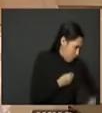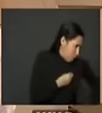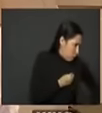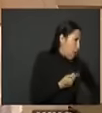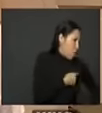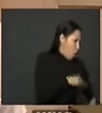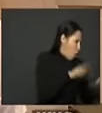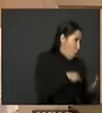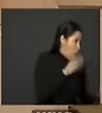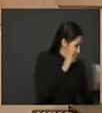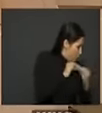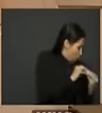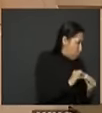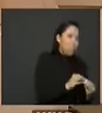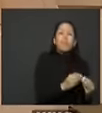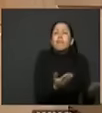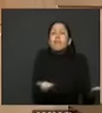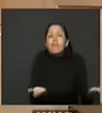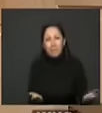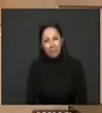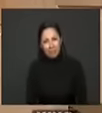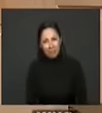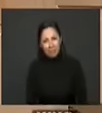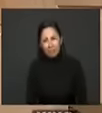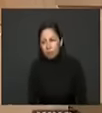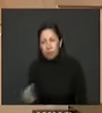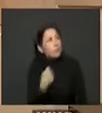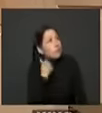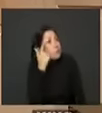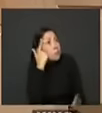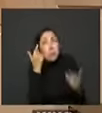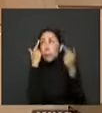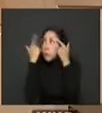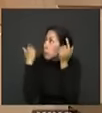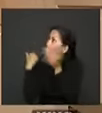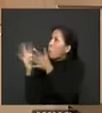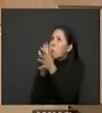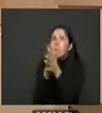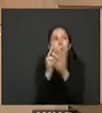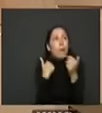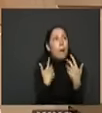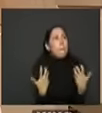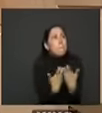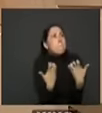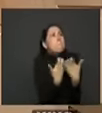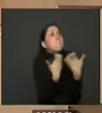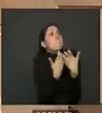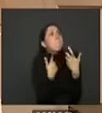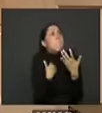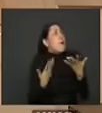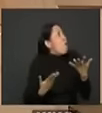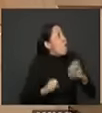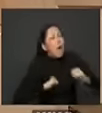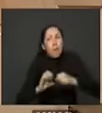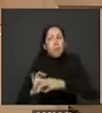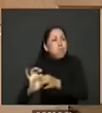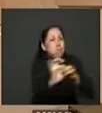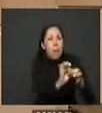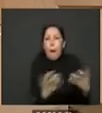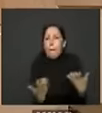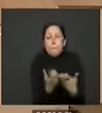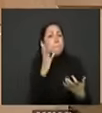contratistas inescrupulosos frente a una comunidad que no tiene información ni formación ni capacidad de trabajo conjunto para